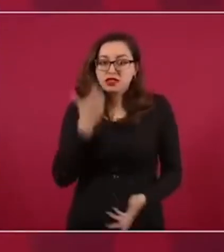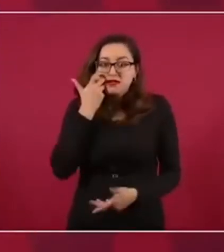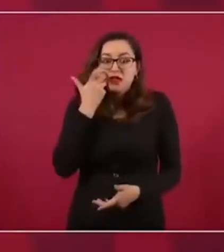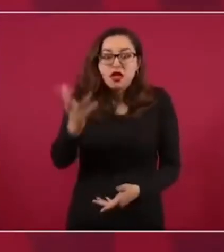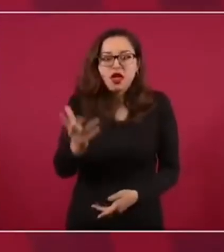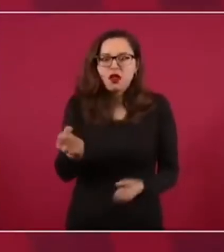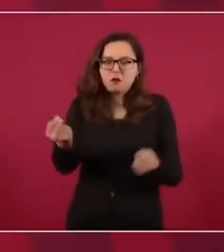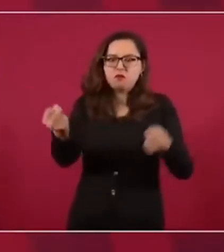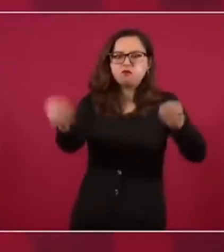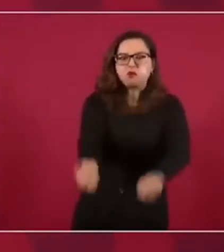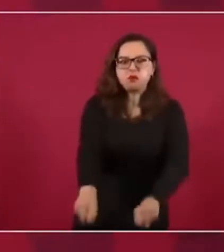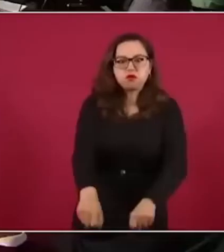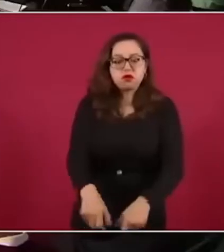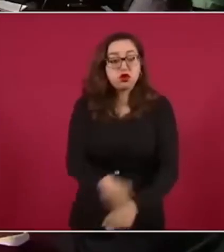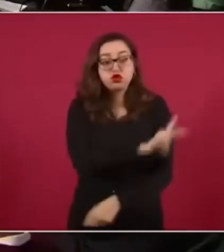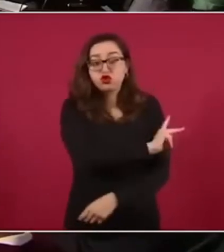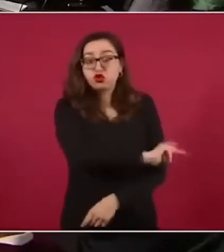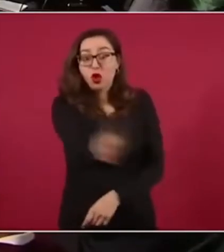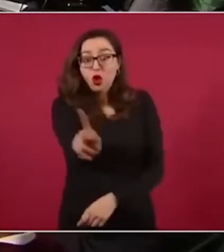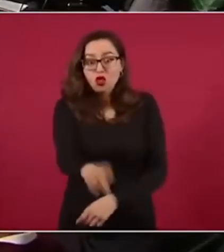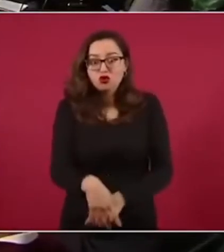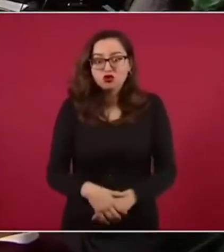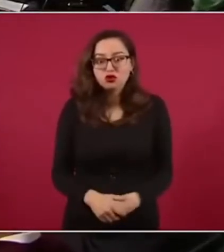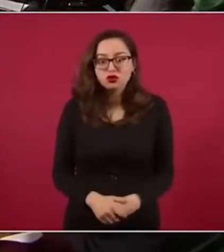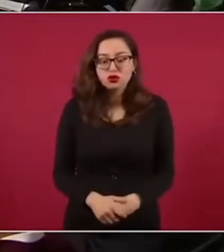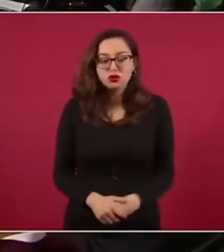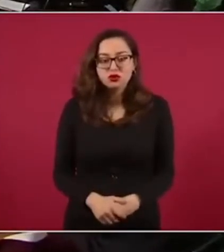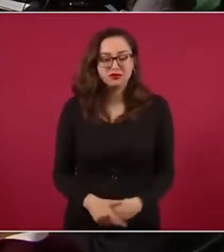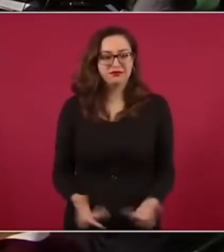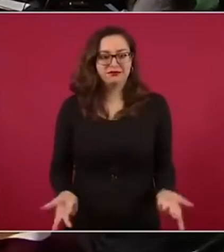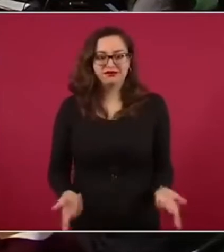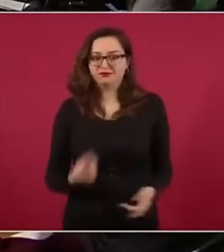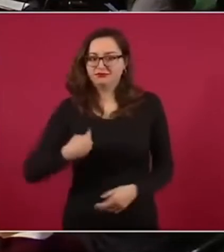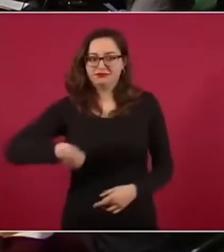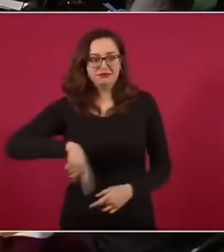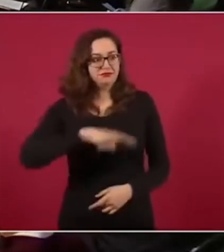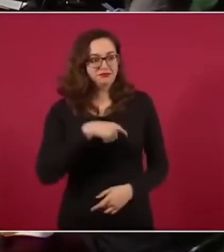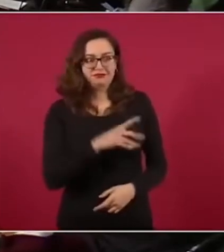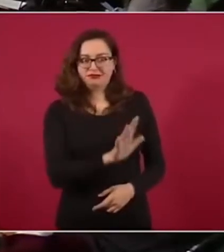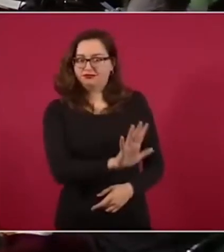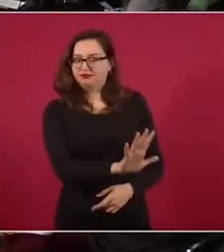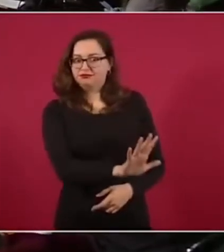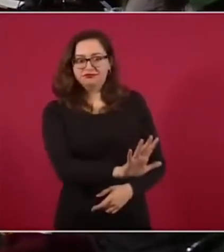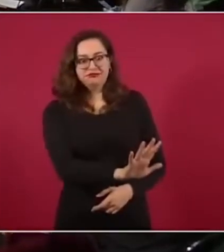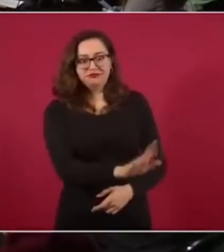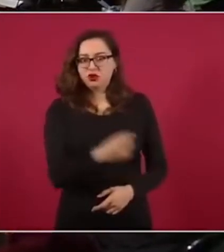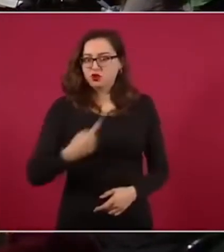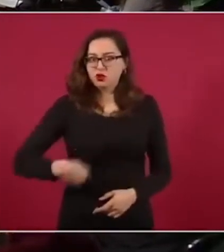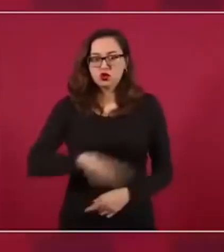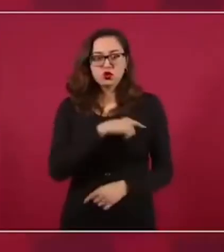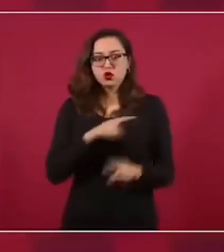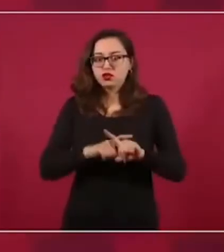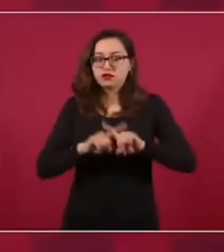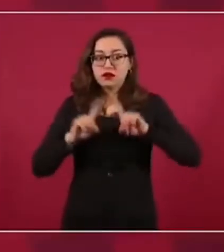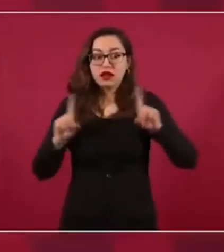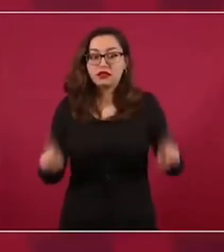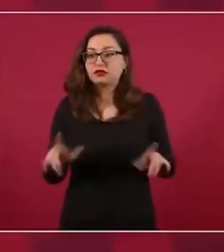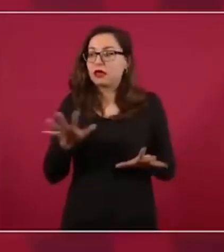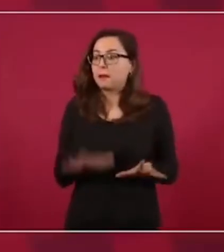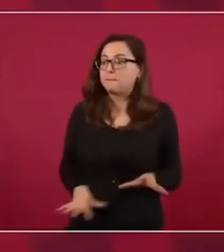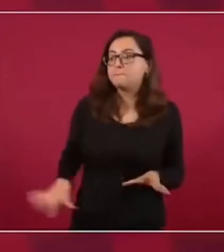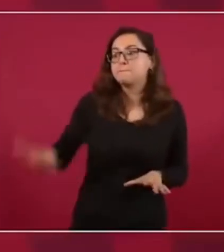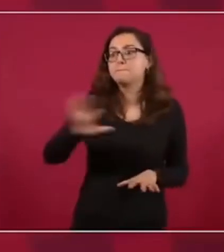Y nosotros estamos fincando nuestra estrategia en atender las